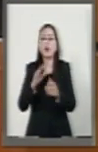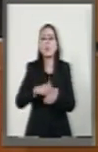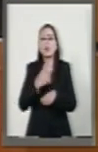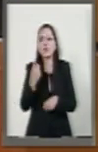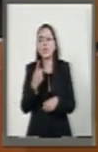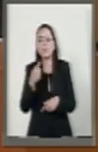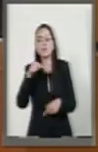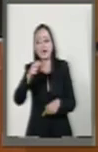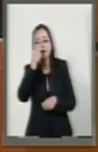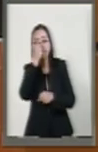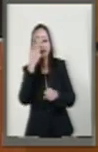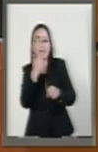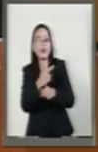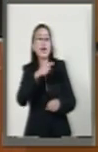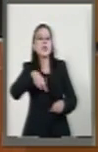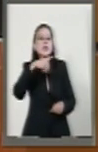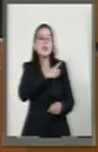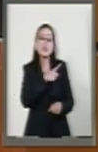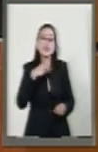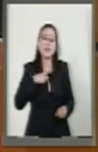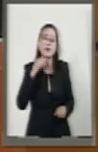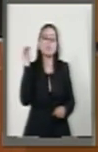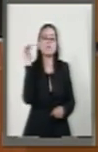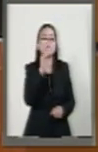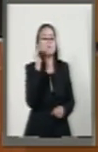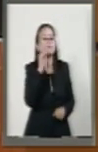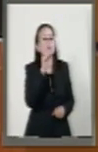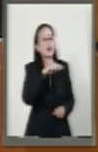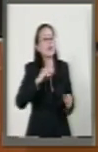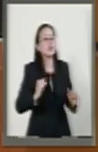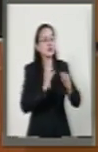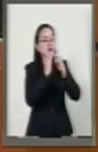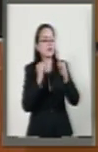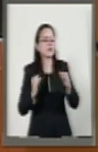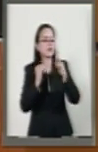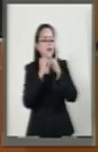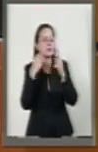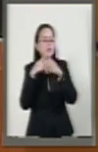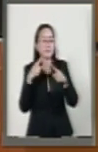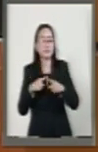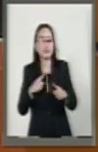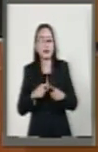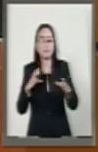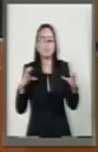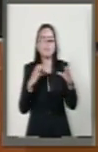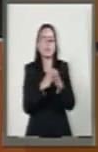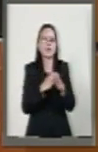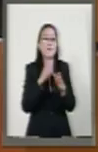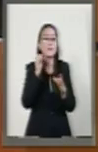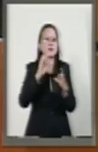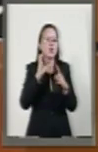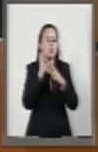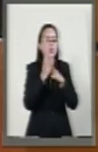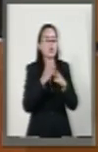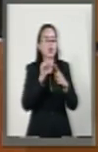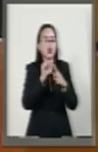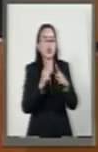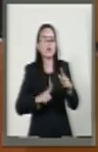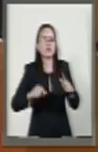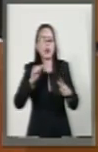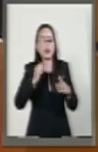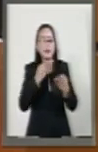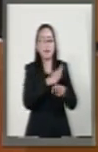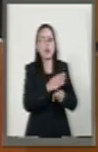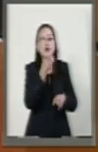decir que la Secretaría deberá solicitar a las instituciones por conducto de la Comisión Nacional Bancaria y de Valores